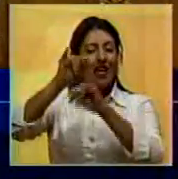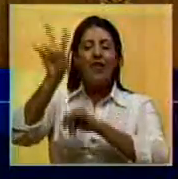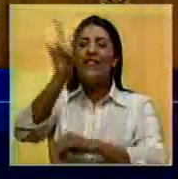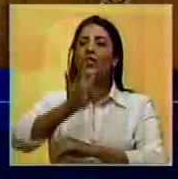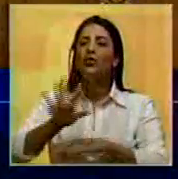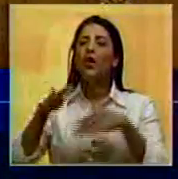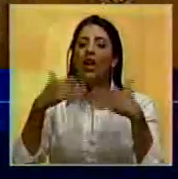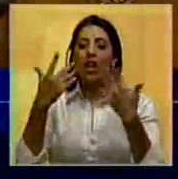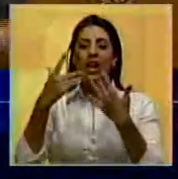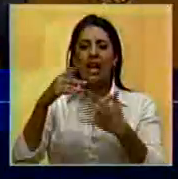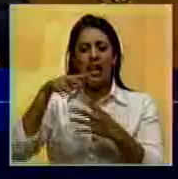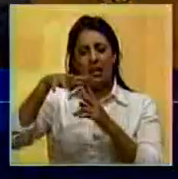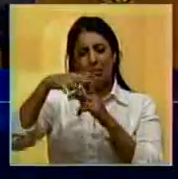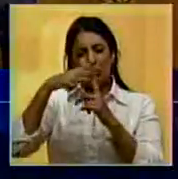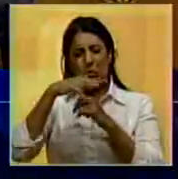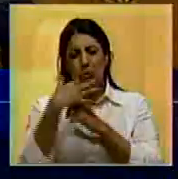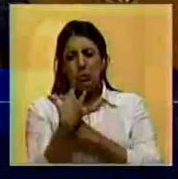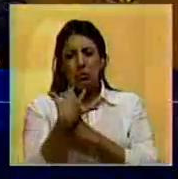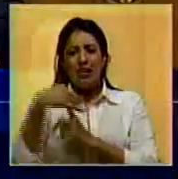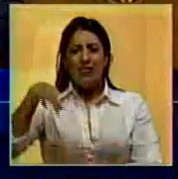Venezuela ultrajada.